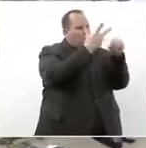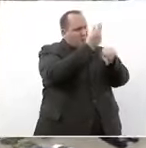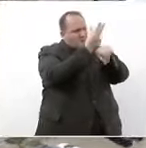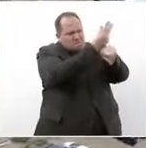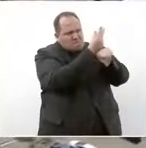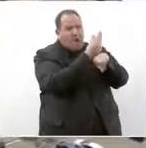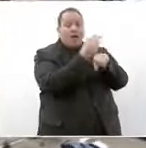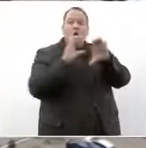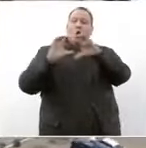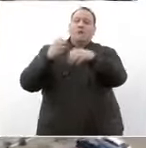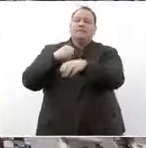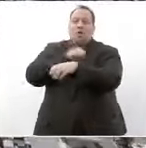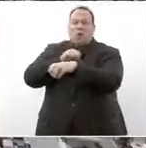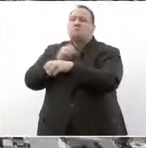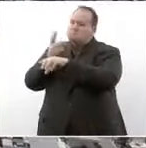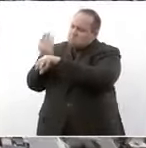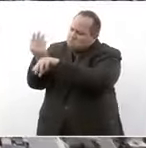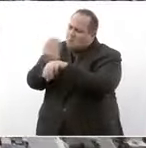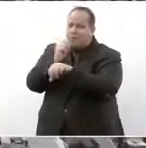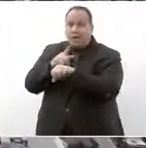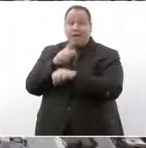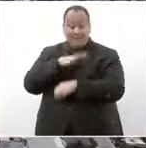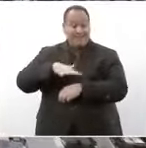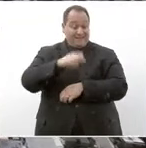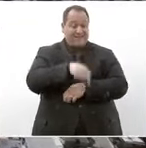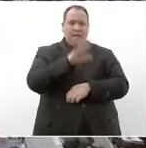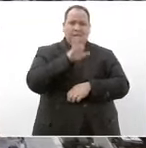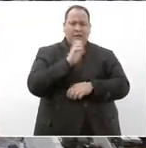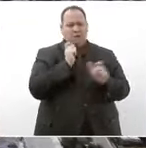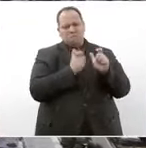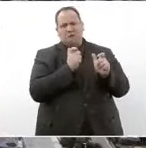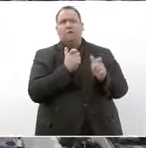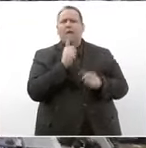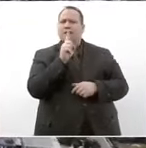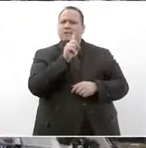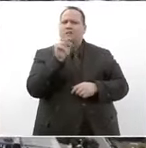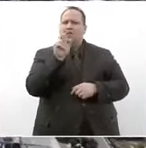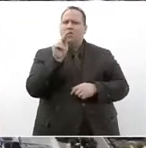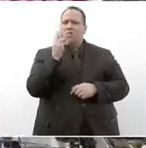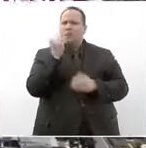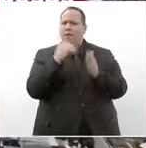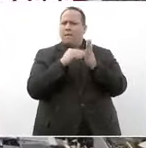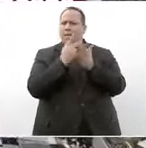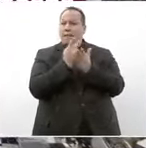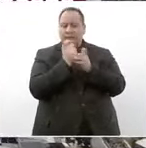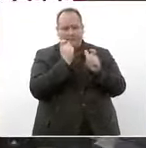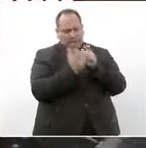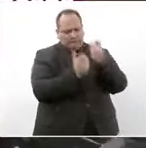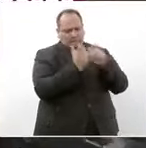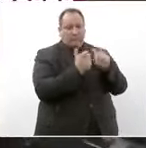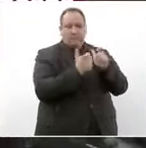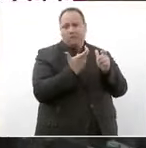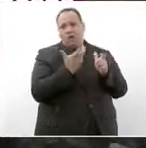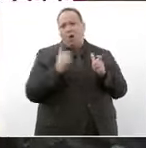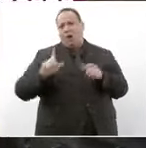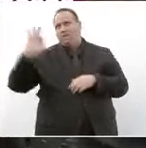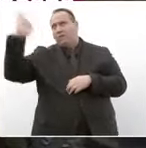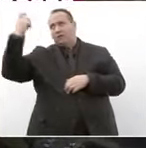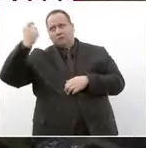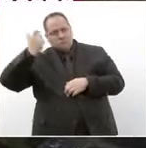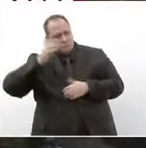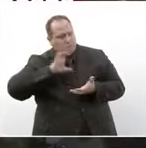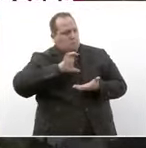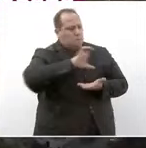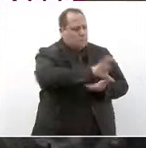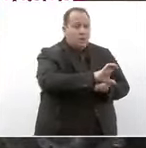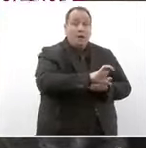hospitales y centros de salud en Baja California con un presupuesto de 189 millones de pesos por parte del